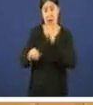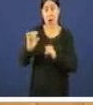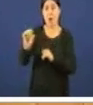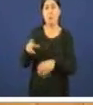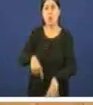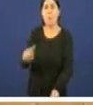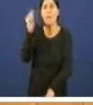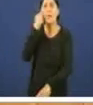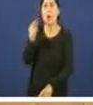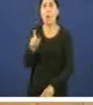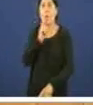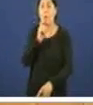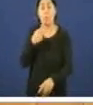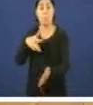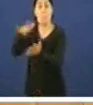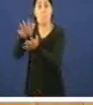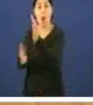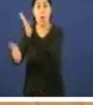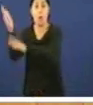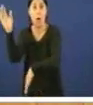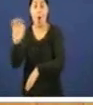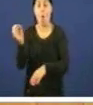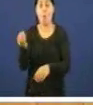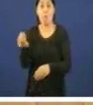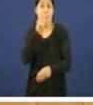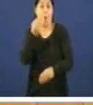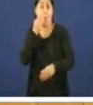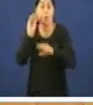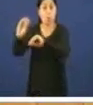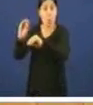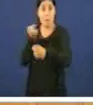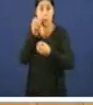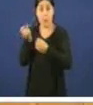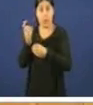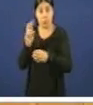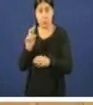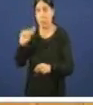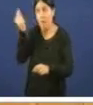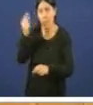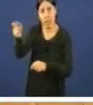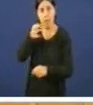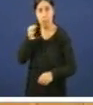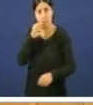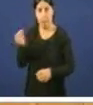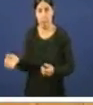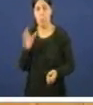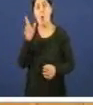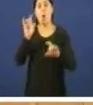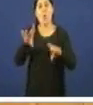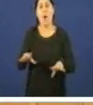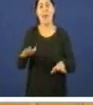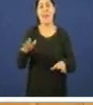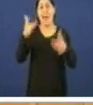desde Málaga desde os almorzos informativos en definitiva, como fruto desa campaña de relacións públicas